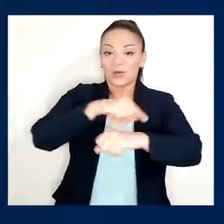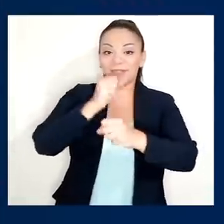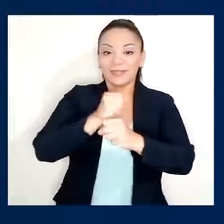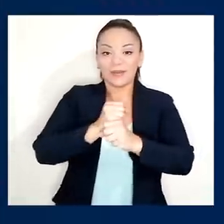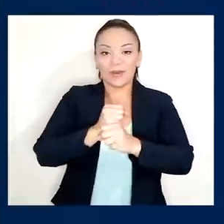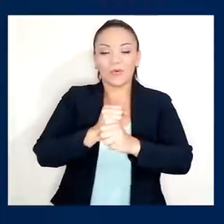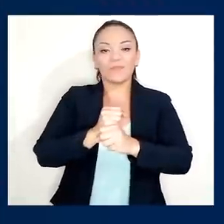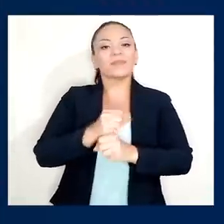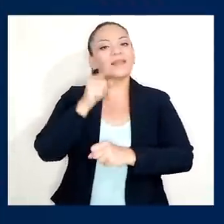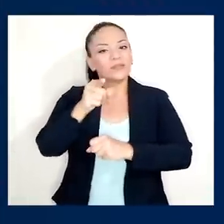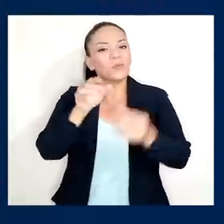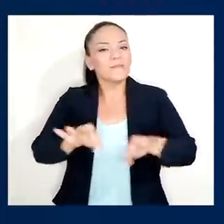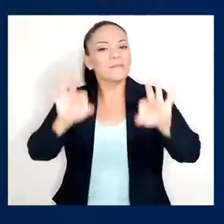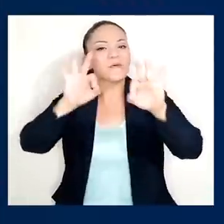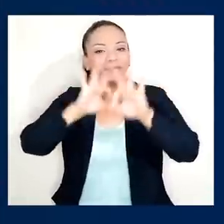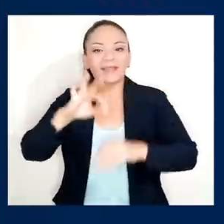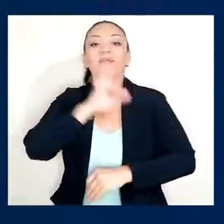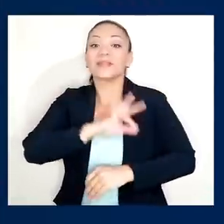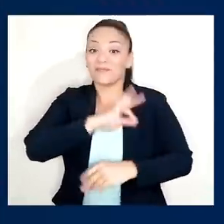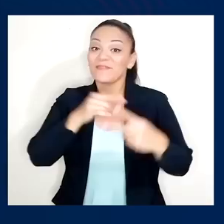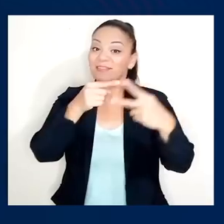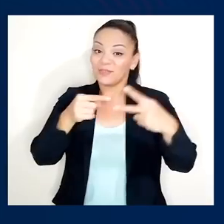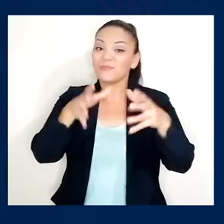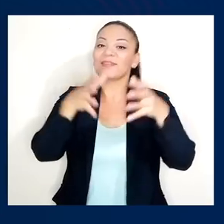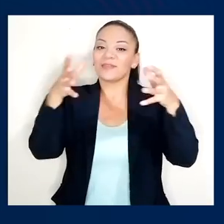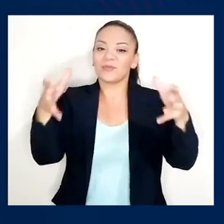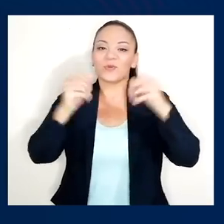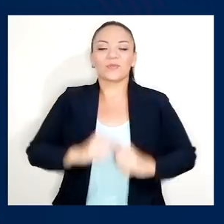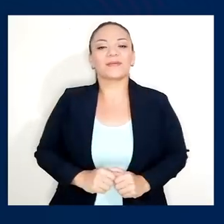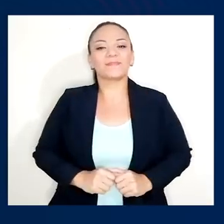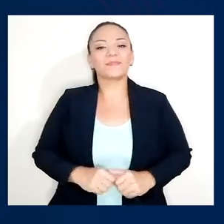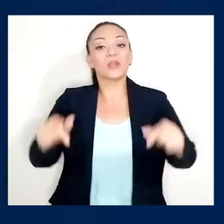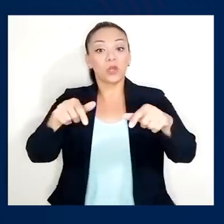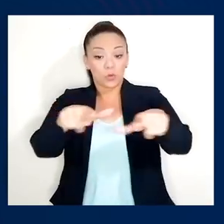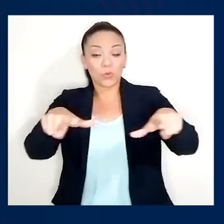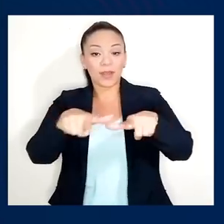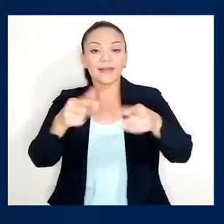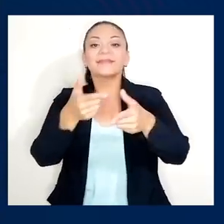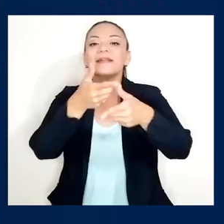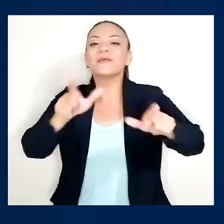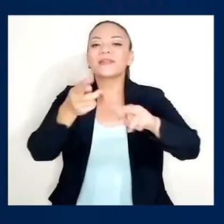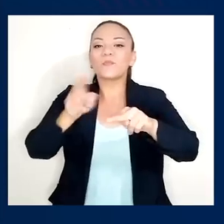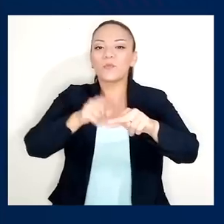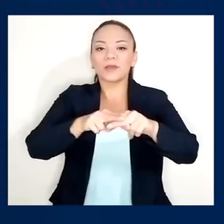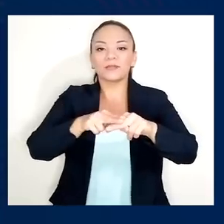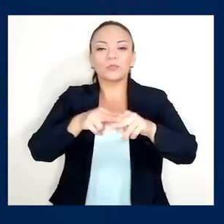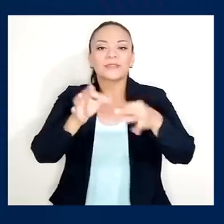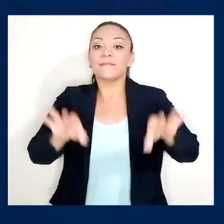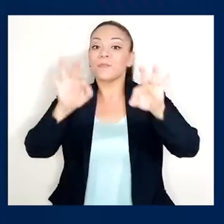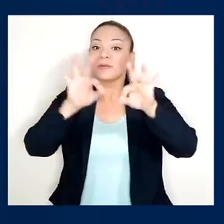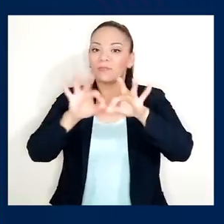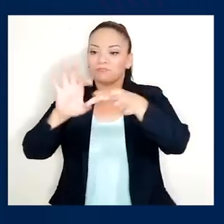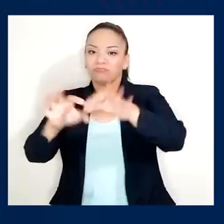4x3 tienen un impacto enorme. Las zonas francas son imanes